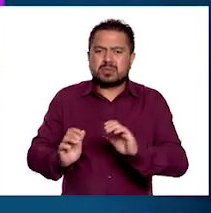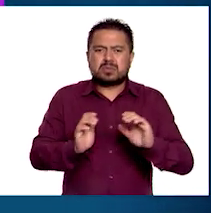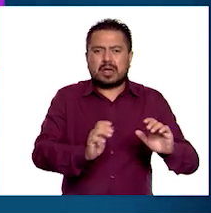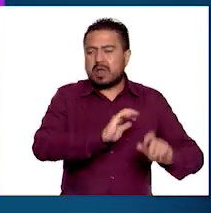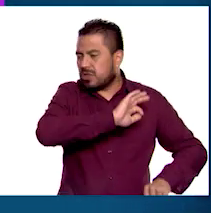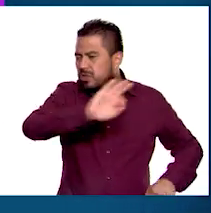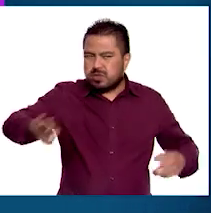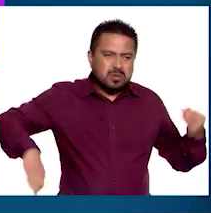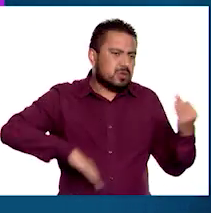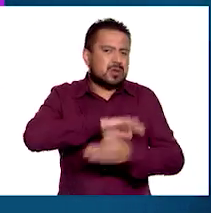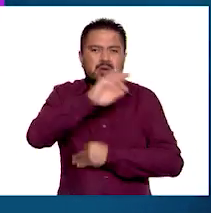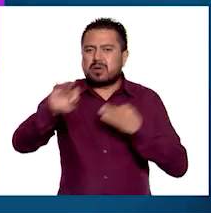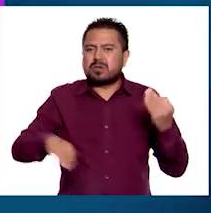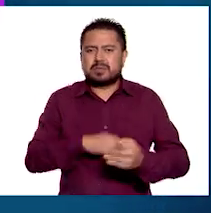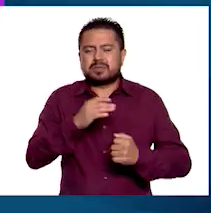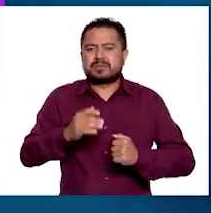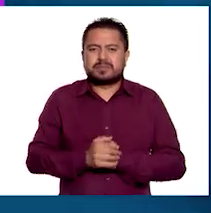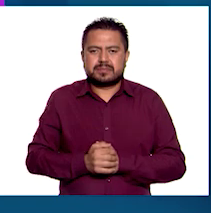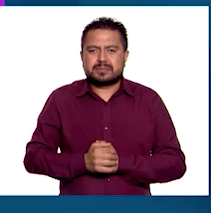unos a los otros.